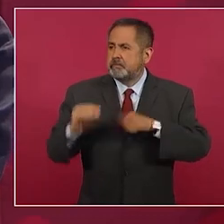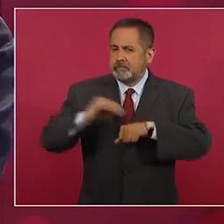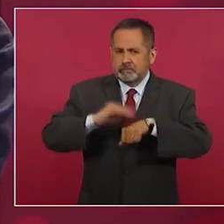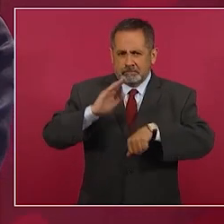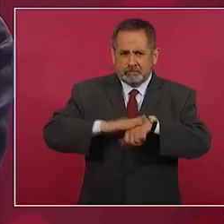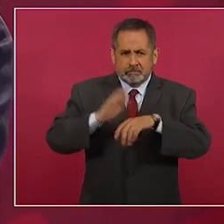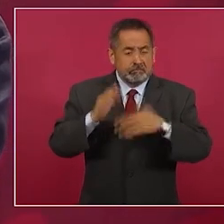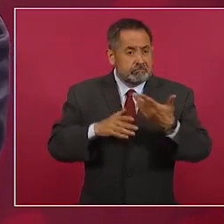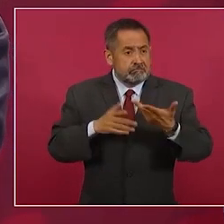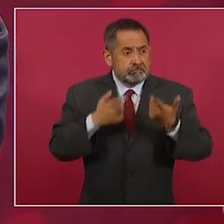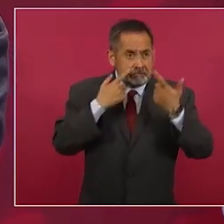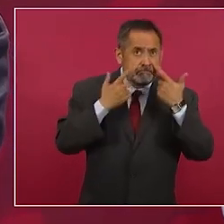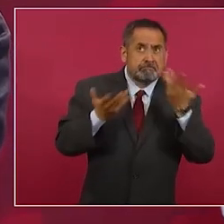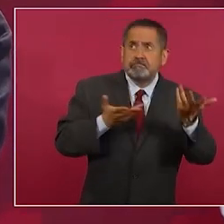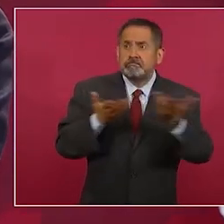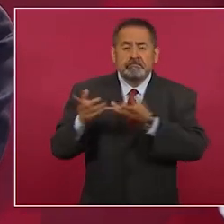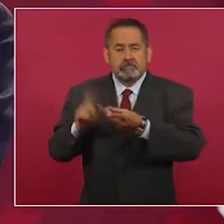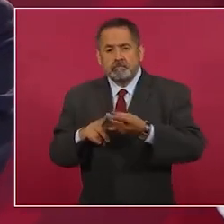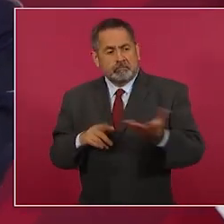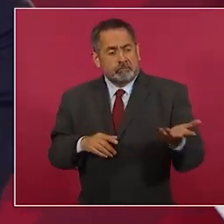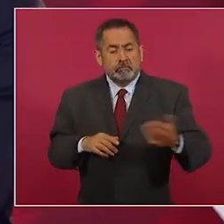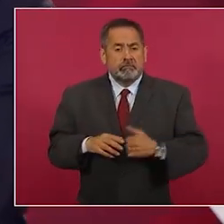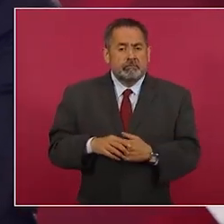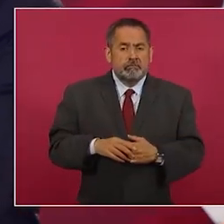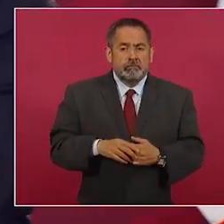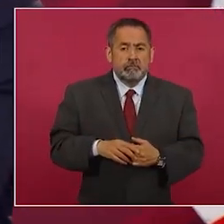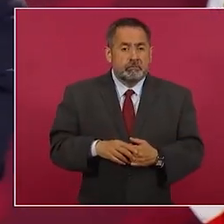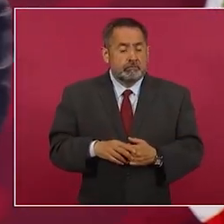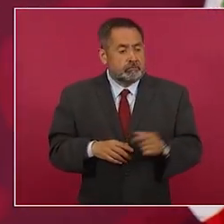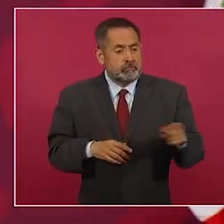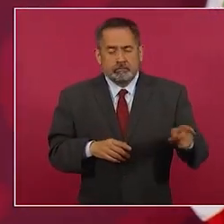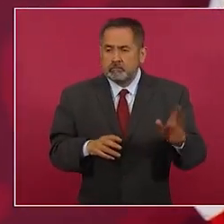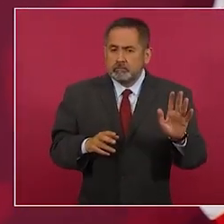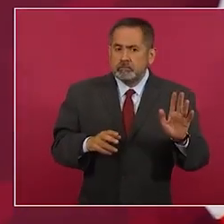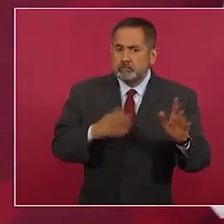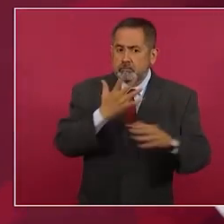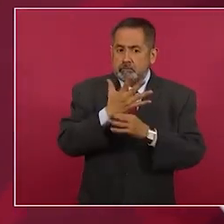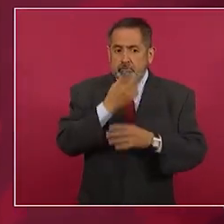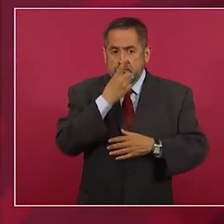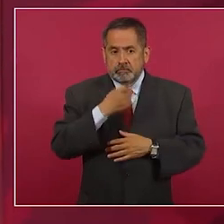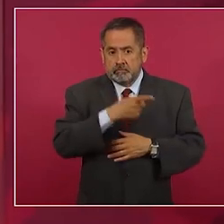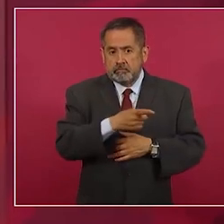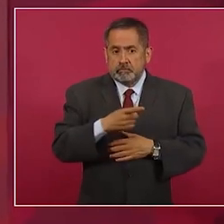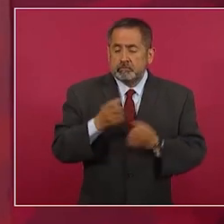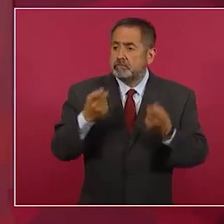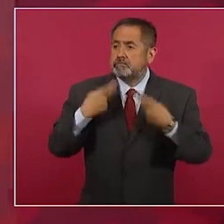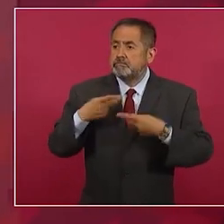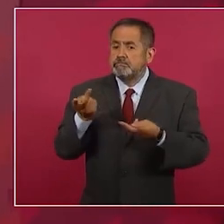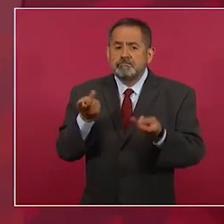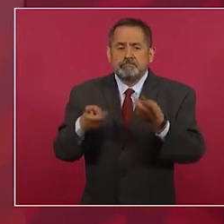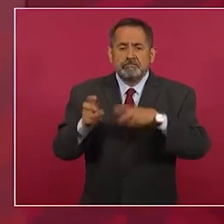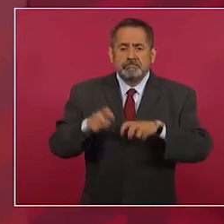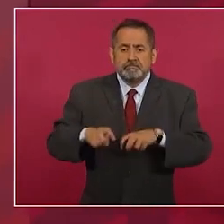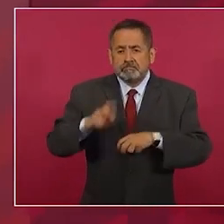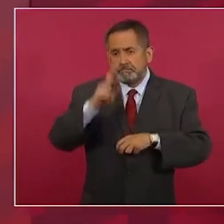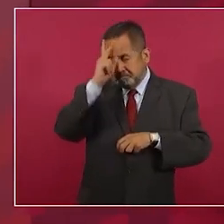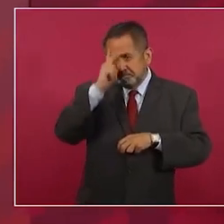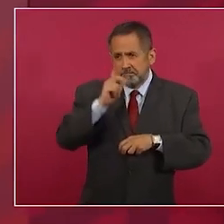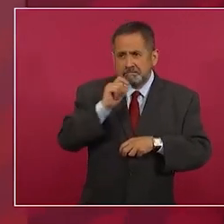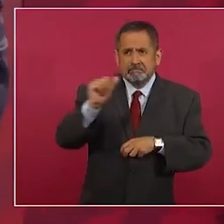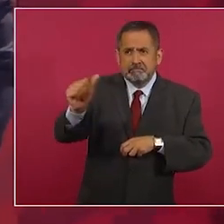pues están pendientes porque me dijo que no había mucho pasaje en el caso de Villahermosa